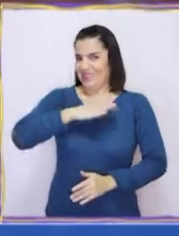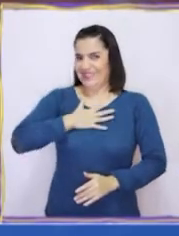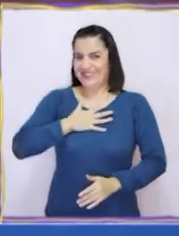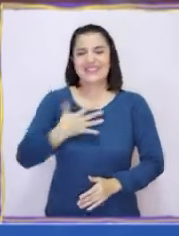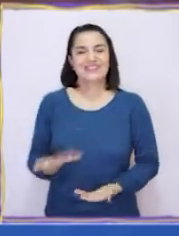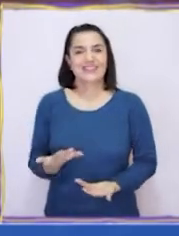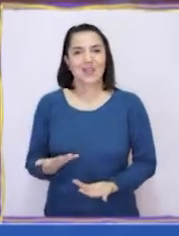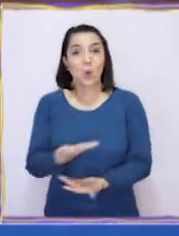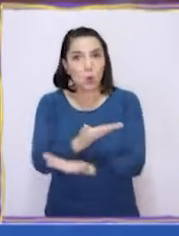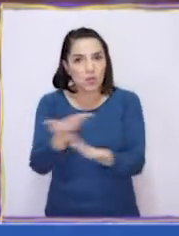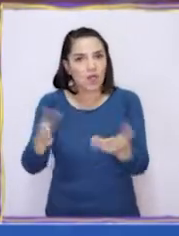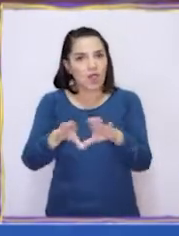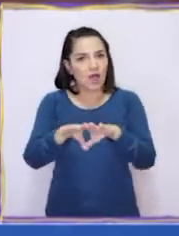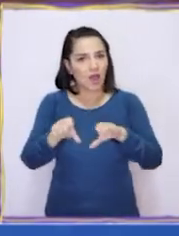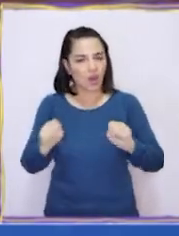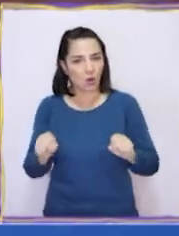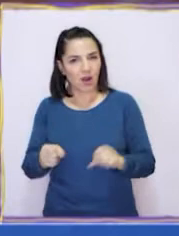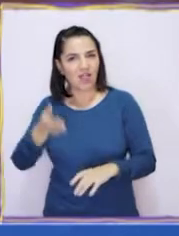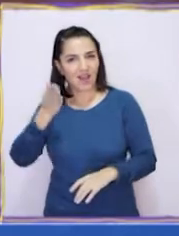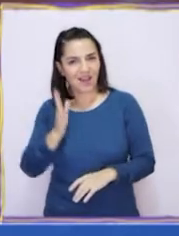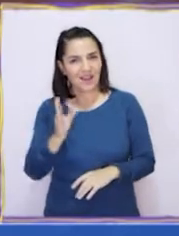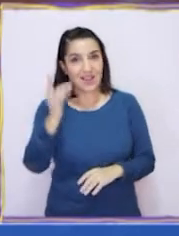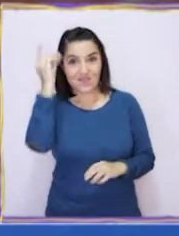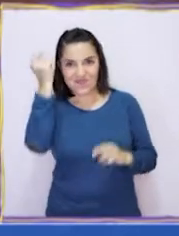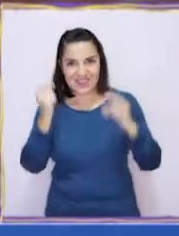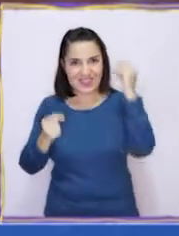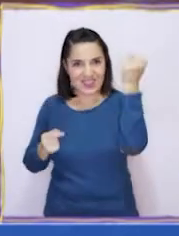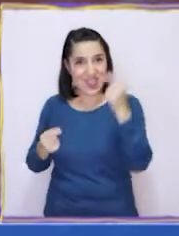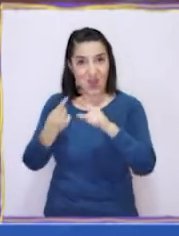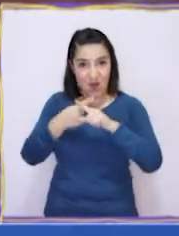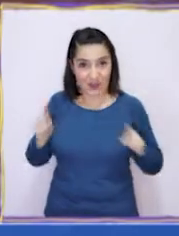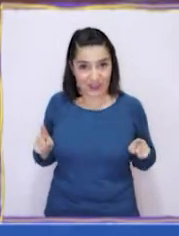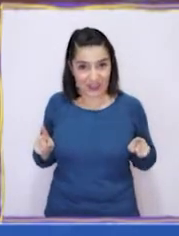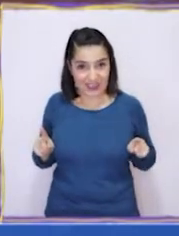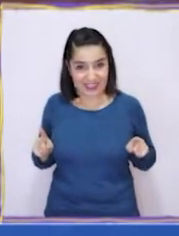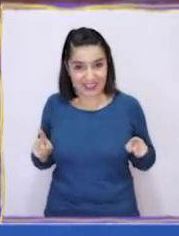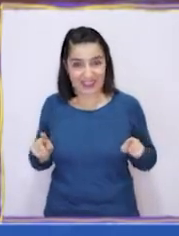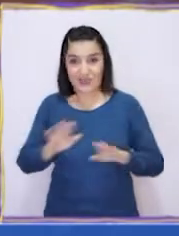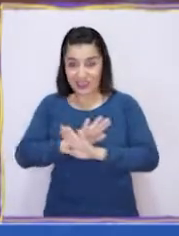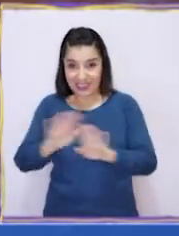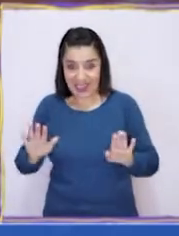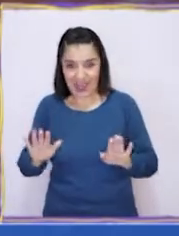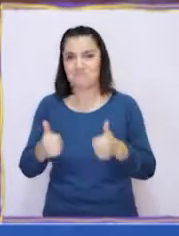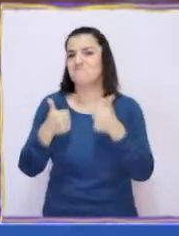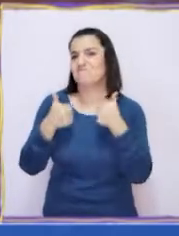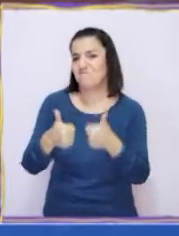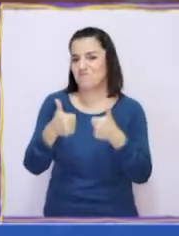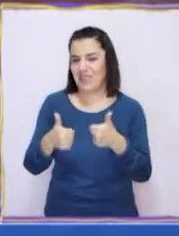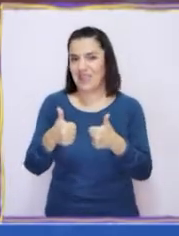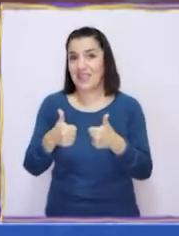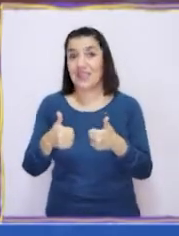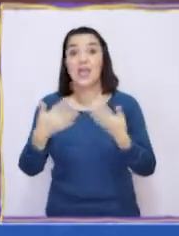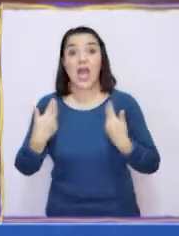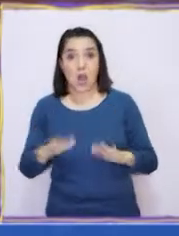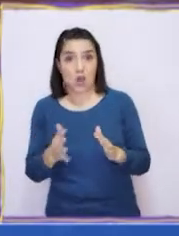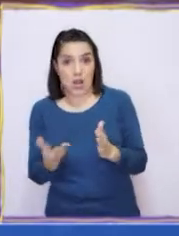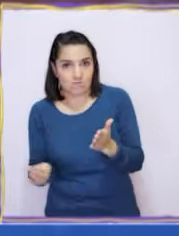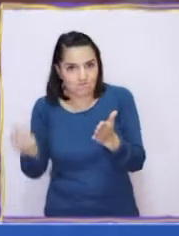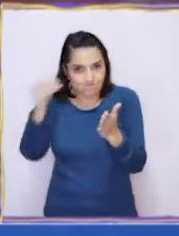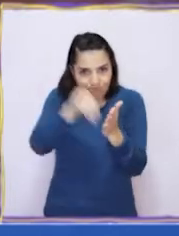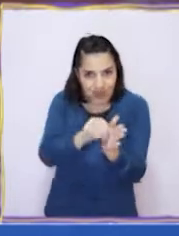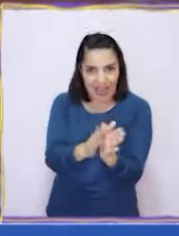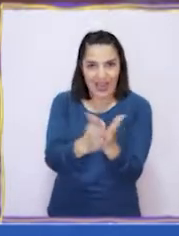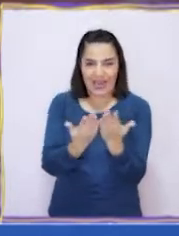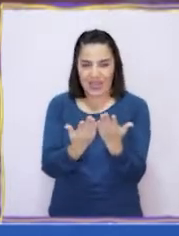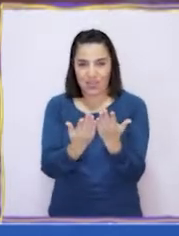nosotros. ¿Les parece seguimos inventando otro final? ¡Cierto! ¡Tenemos que regresar al